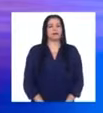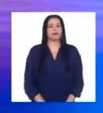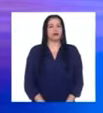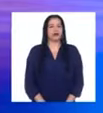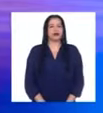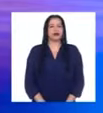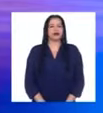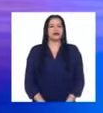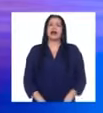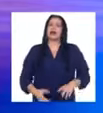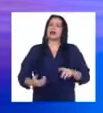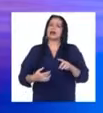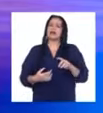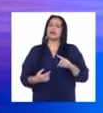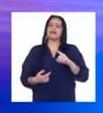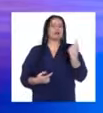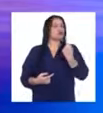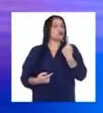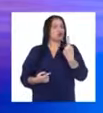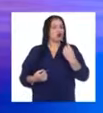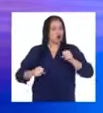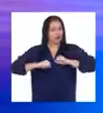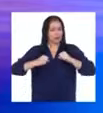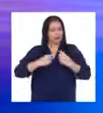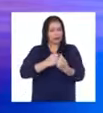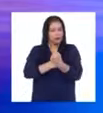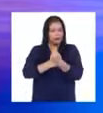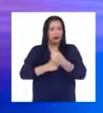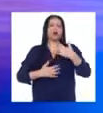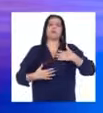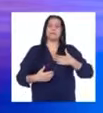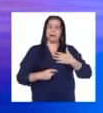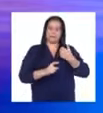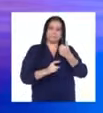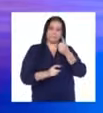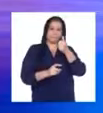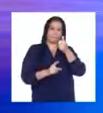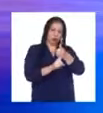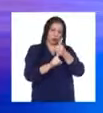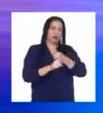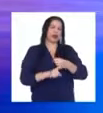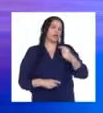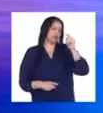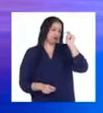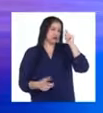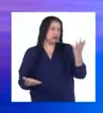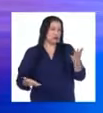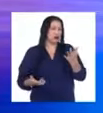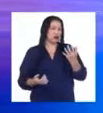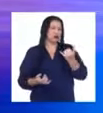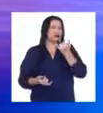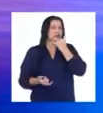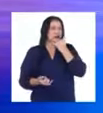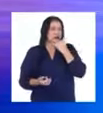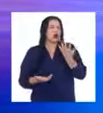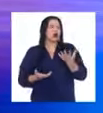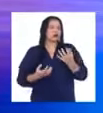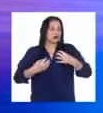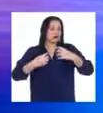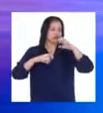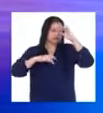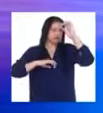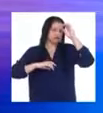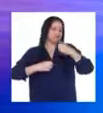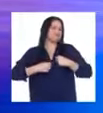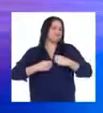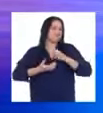Y no solo me lo ha enseñado con lo que les acabo de contar, con lo que me pasó en Río, sino que me ha ido